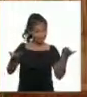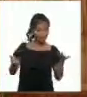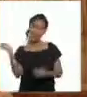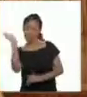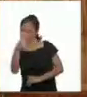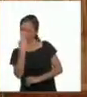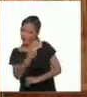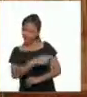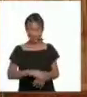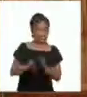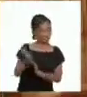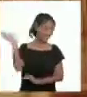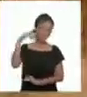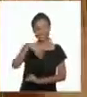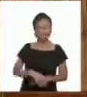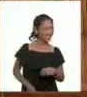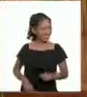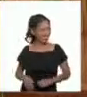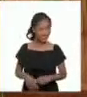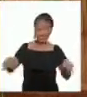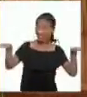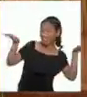¡Vamos a verlo! ¡Vamos!